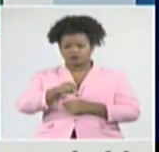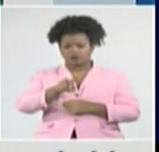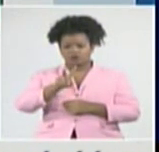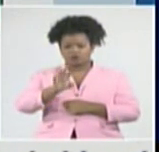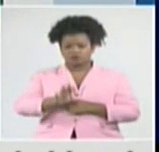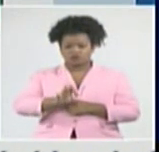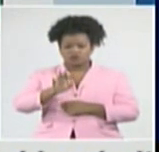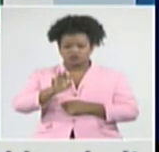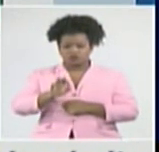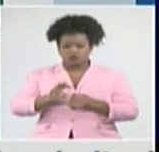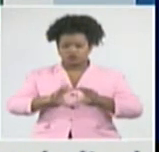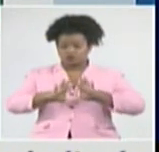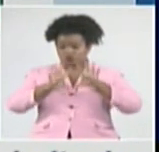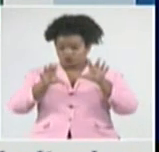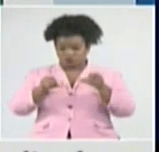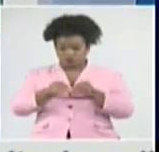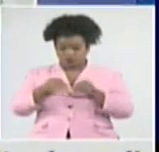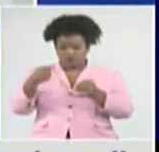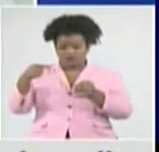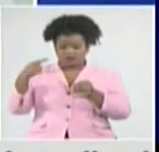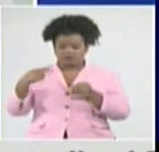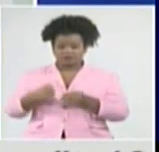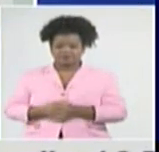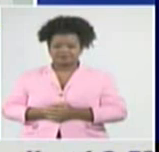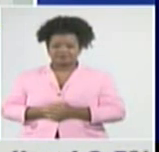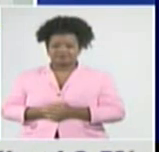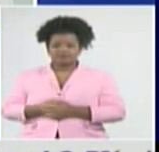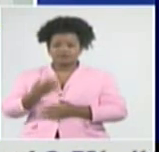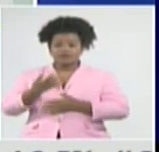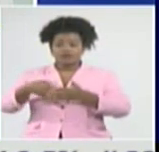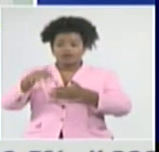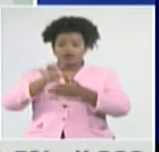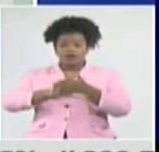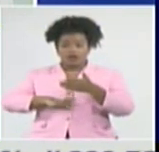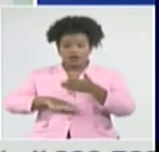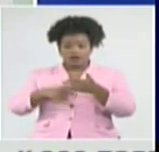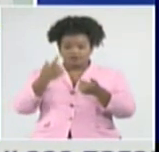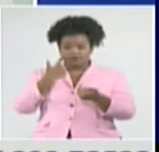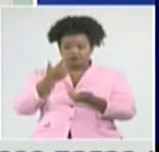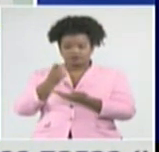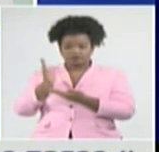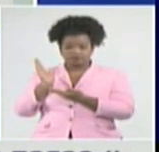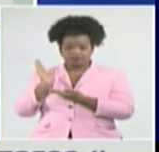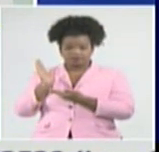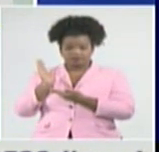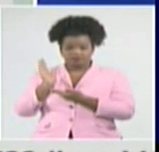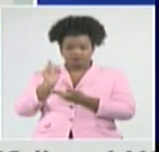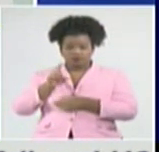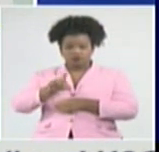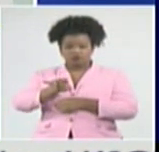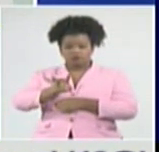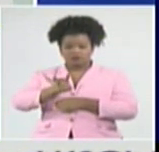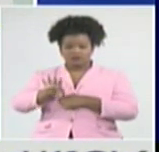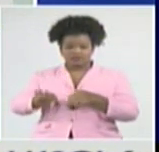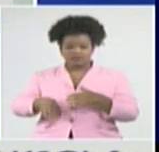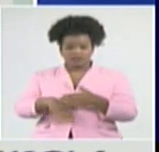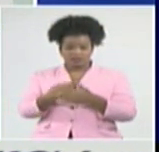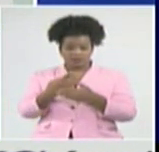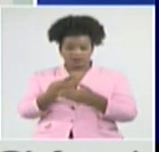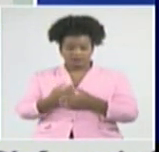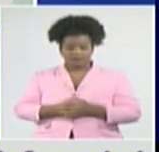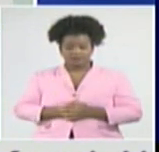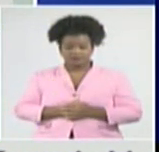diagnosticados ayer. El gráfico con los casos pediátricos en los últimos 15 días, pues muestra que se han